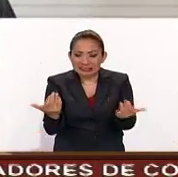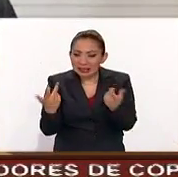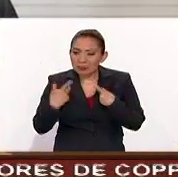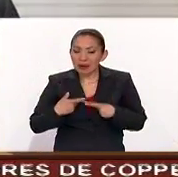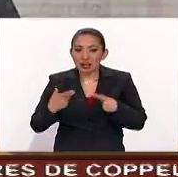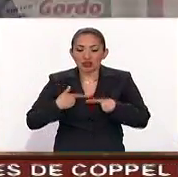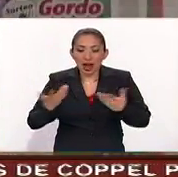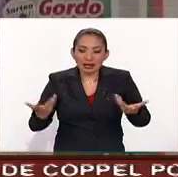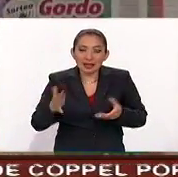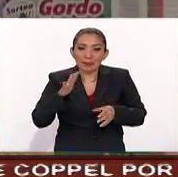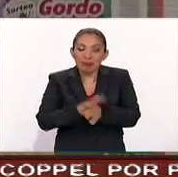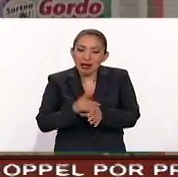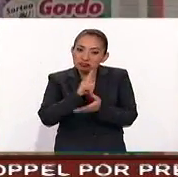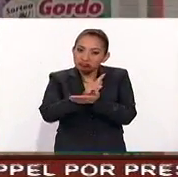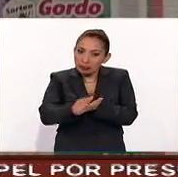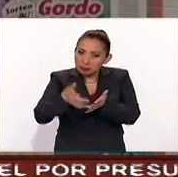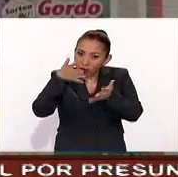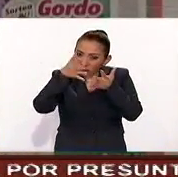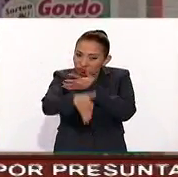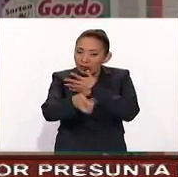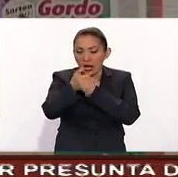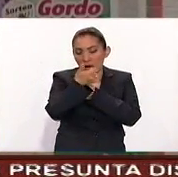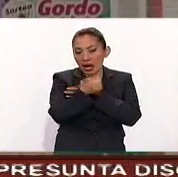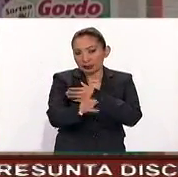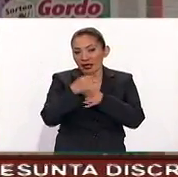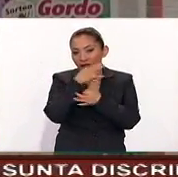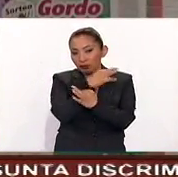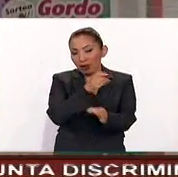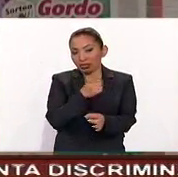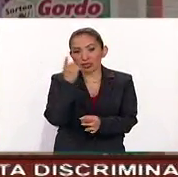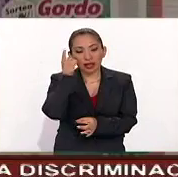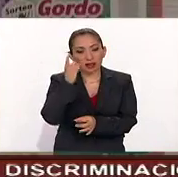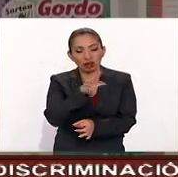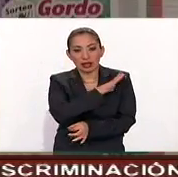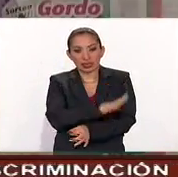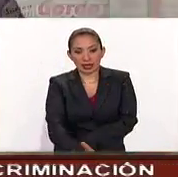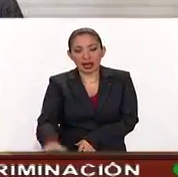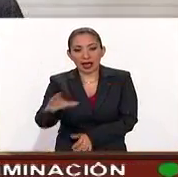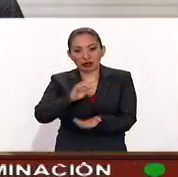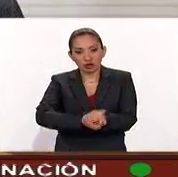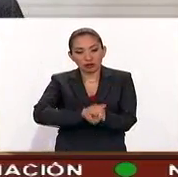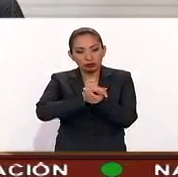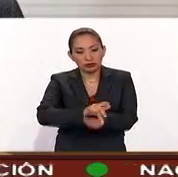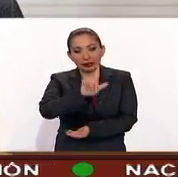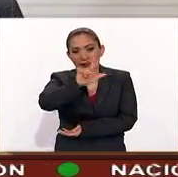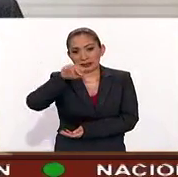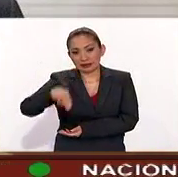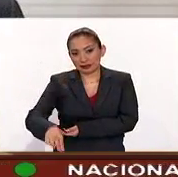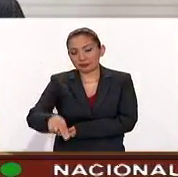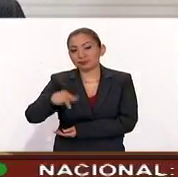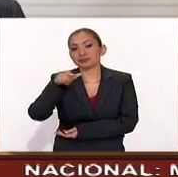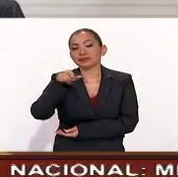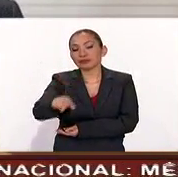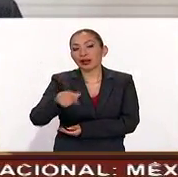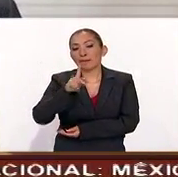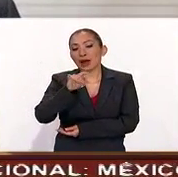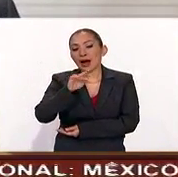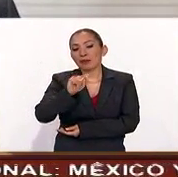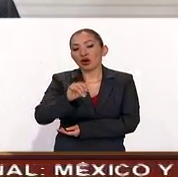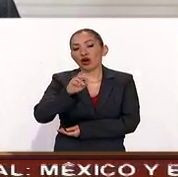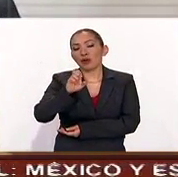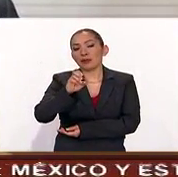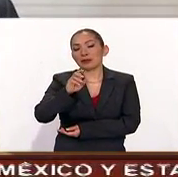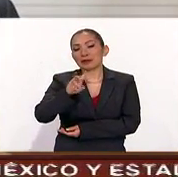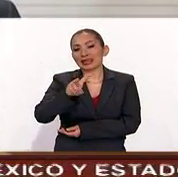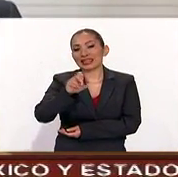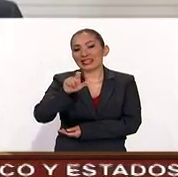gente y hacerlo más transparente. Así le informó el director general de la Lotería Nacional para la Asistencia Pública, Pedro Pablo Treviño